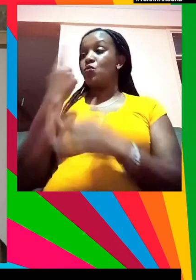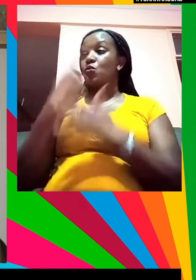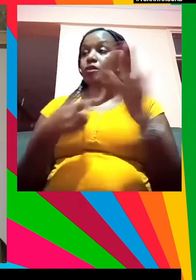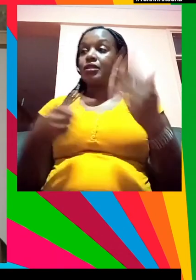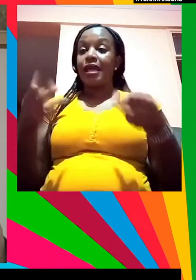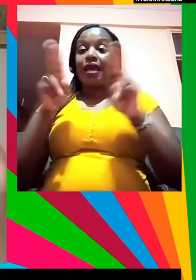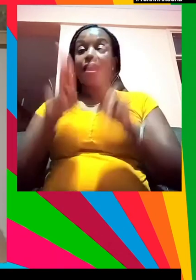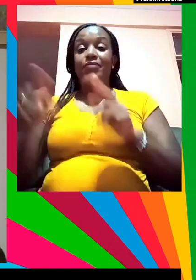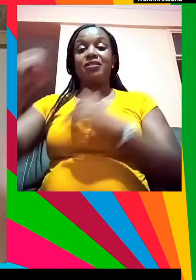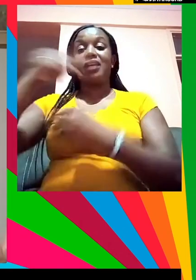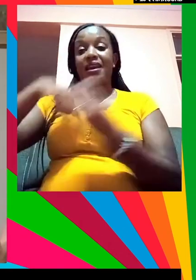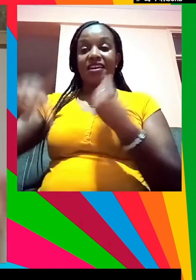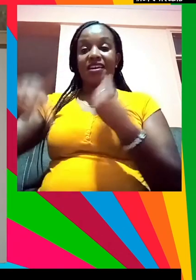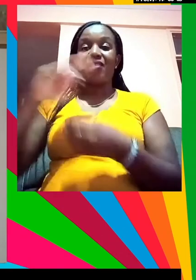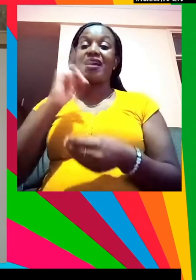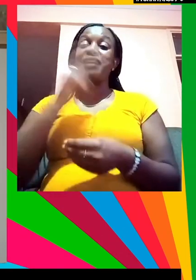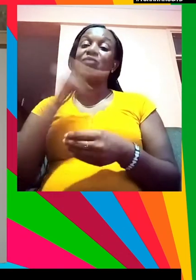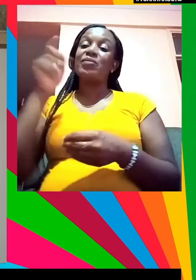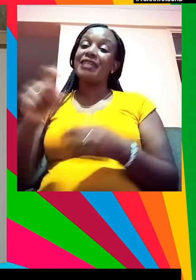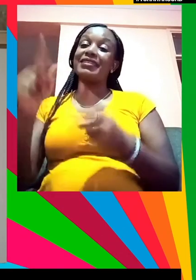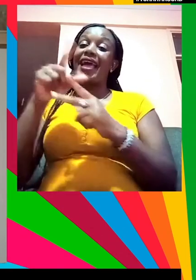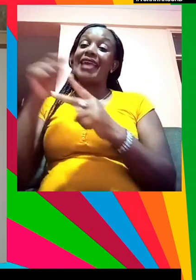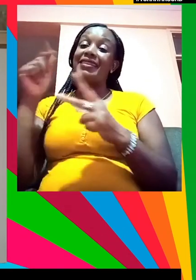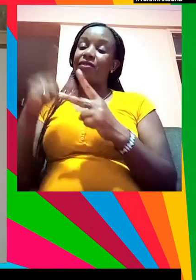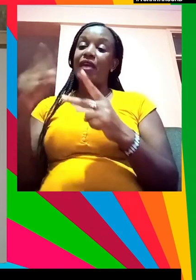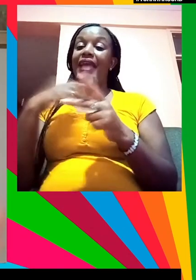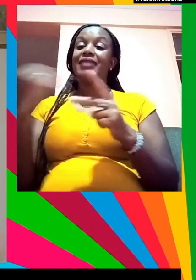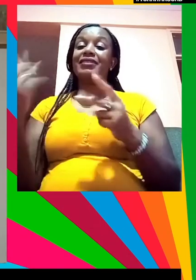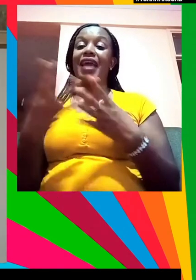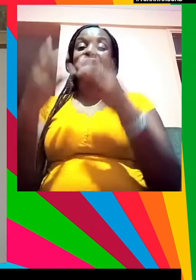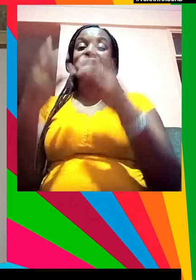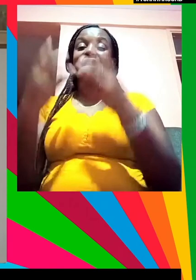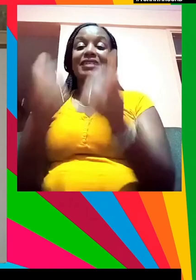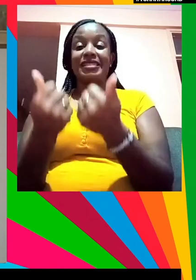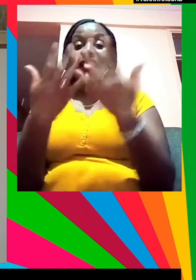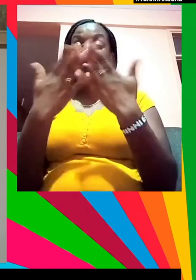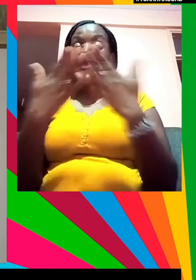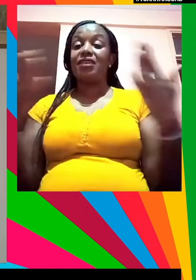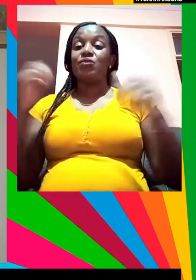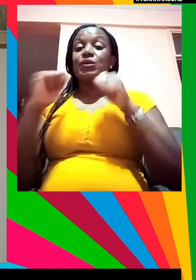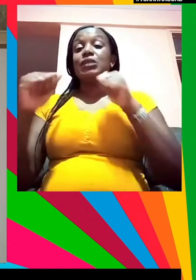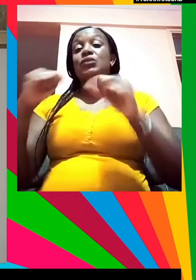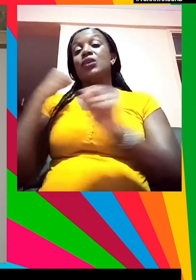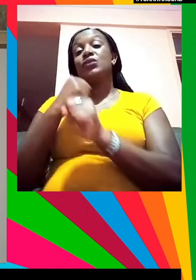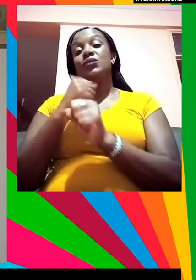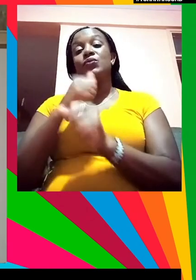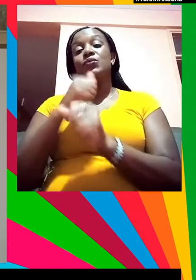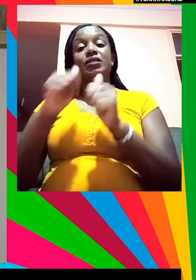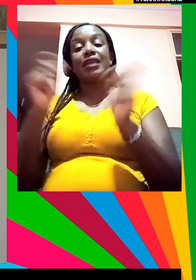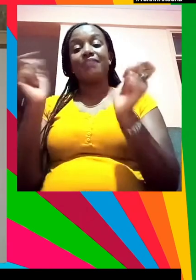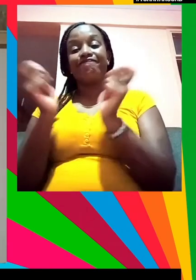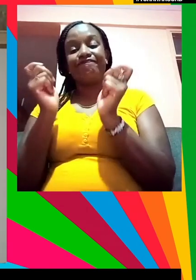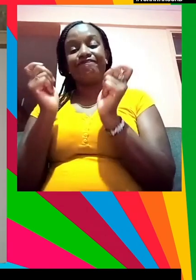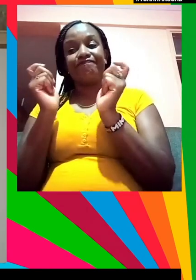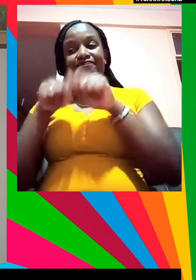hemos de identificar y tratar las cosas que hacemos que dañan al planeta y que en última